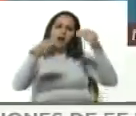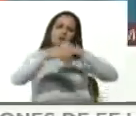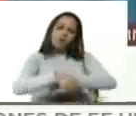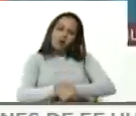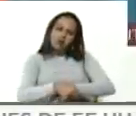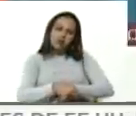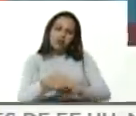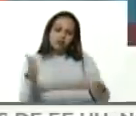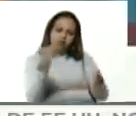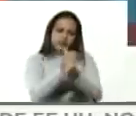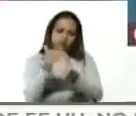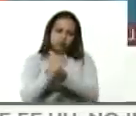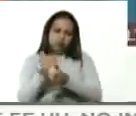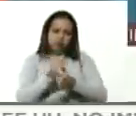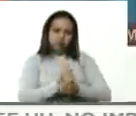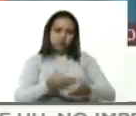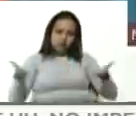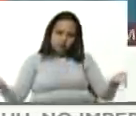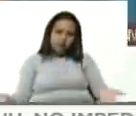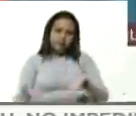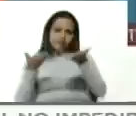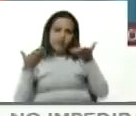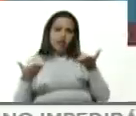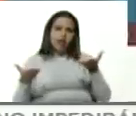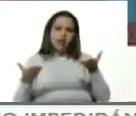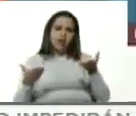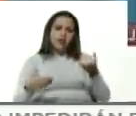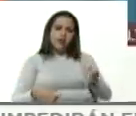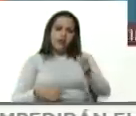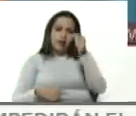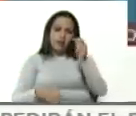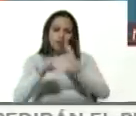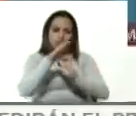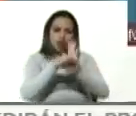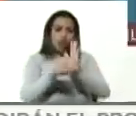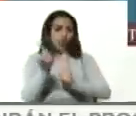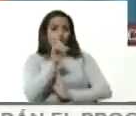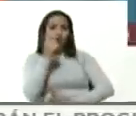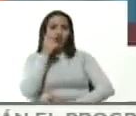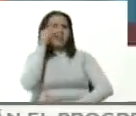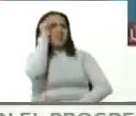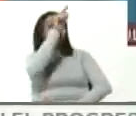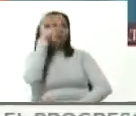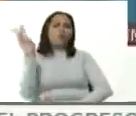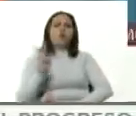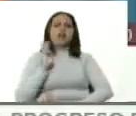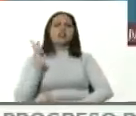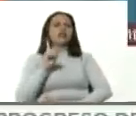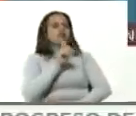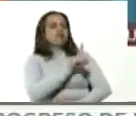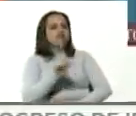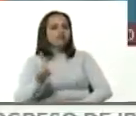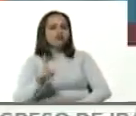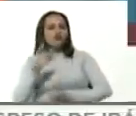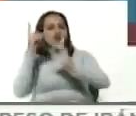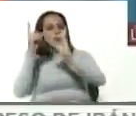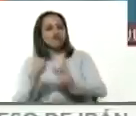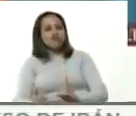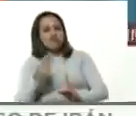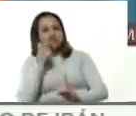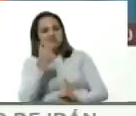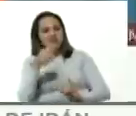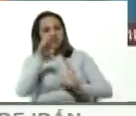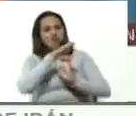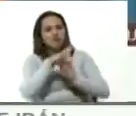alcanzando salir adelante con nuestra constitución no con lo que digan desde Washington sino con nuestra constitución no